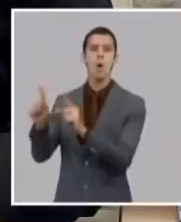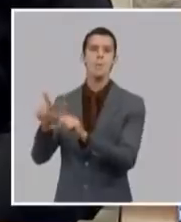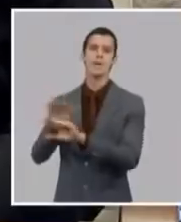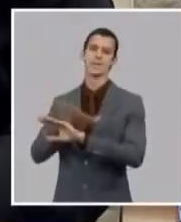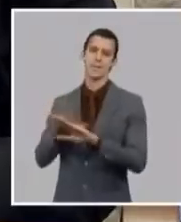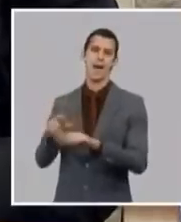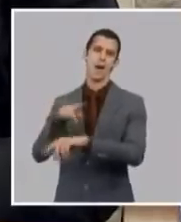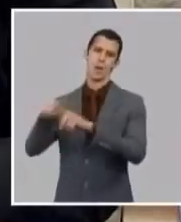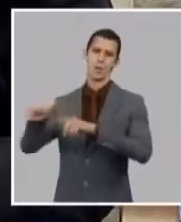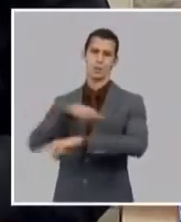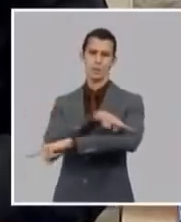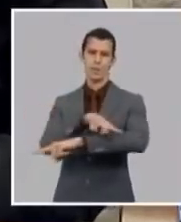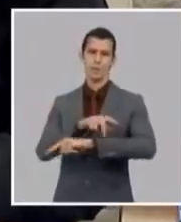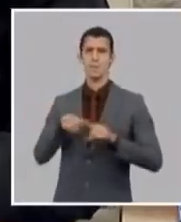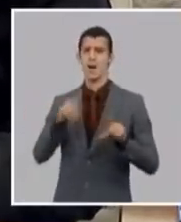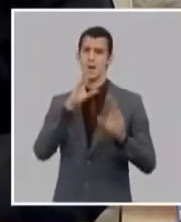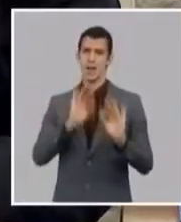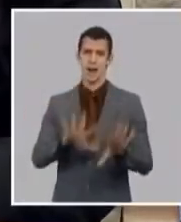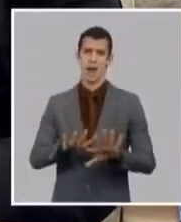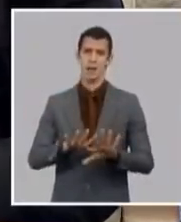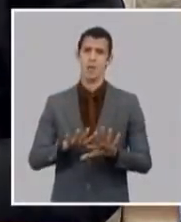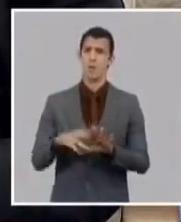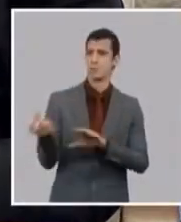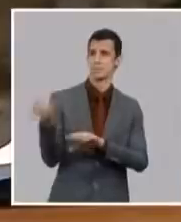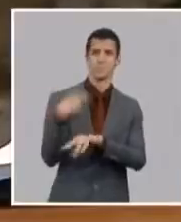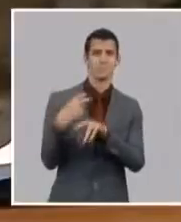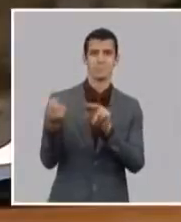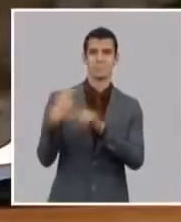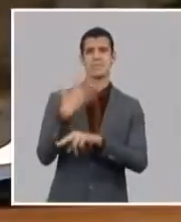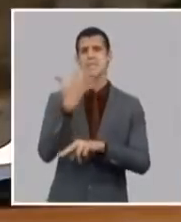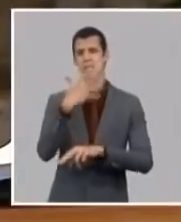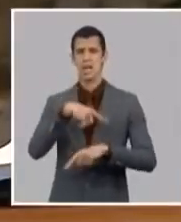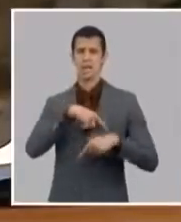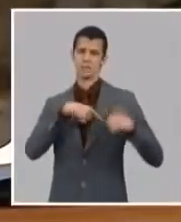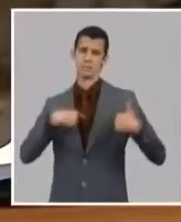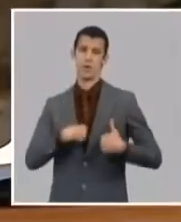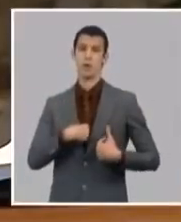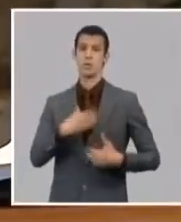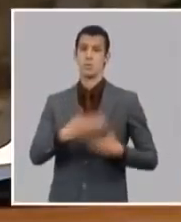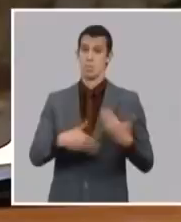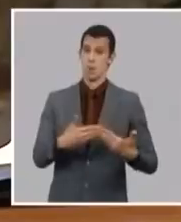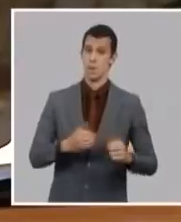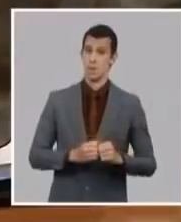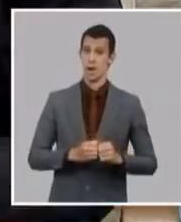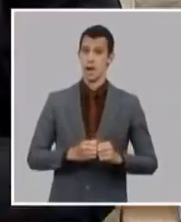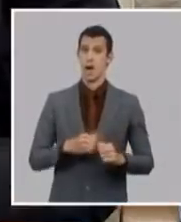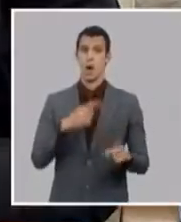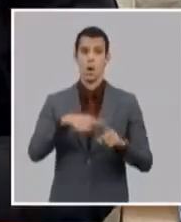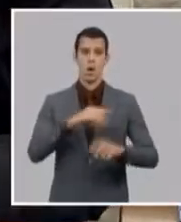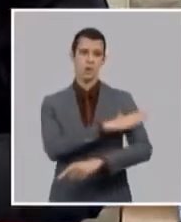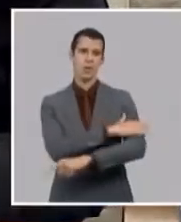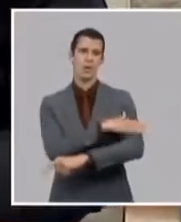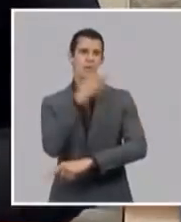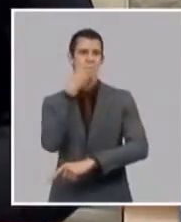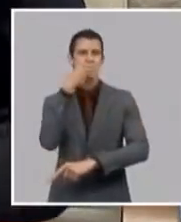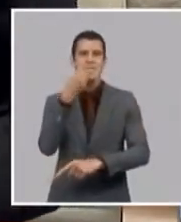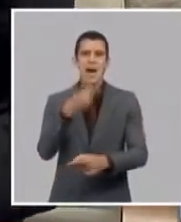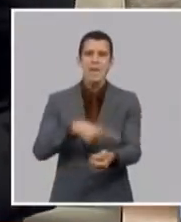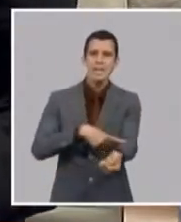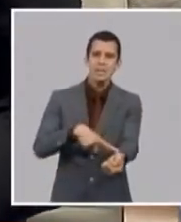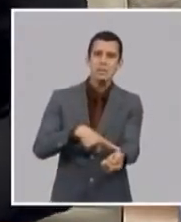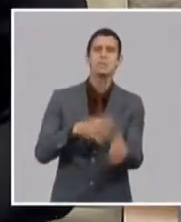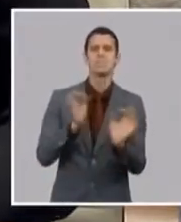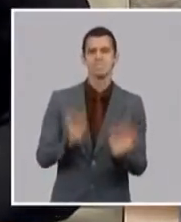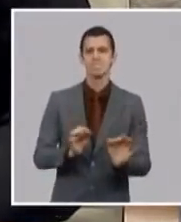sobre todo diabéticos hipertensos se producen en Cuba y solo faltaban las materias primas y ya nosotros estamos